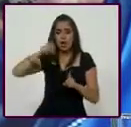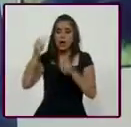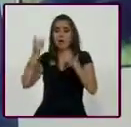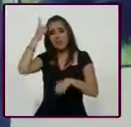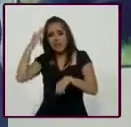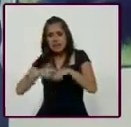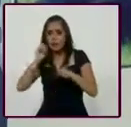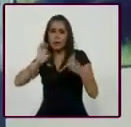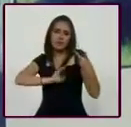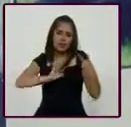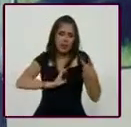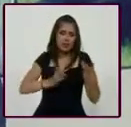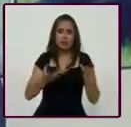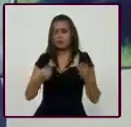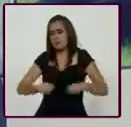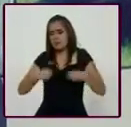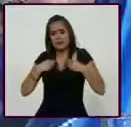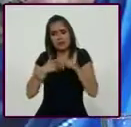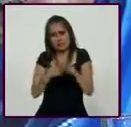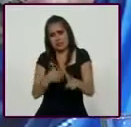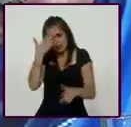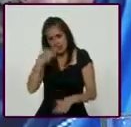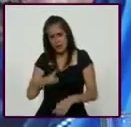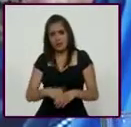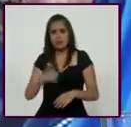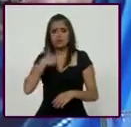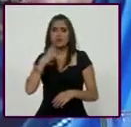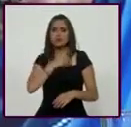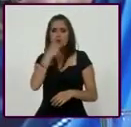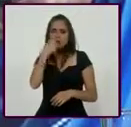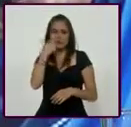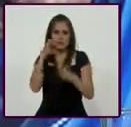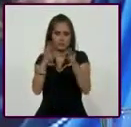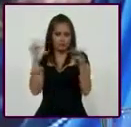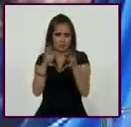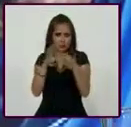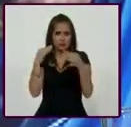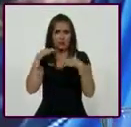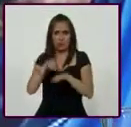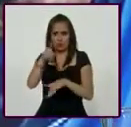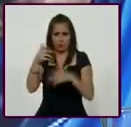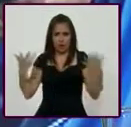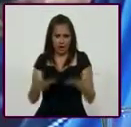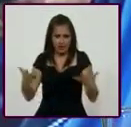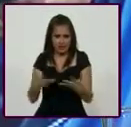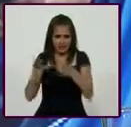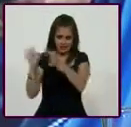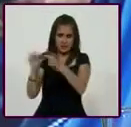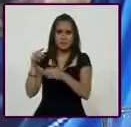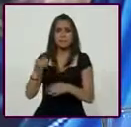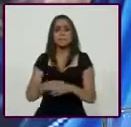entrenadores, ¿no? La vida sigue. Efectivamente, yo sólo quisiera retomar un poco el cuestionamiento que realizabas en relación de este